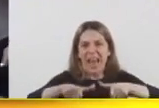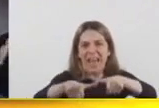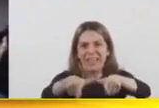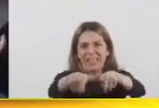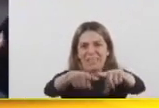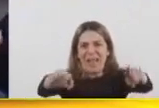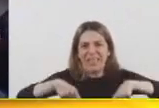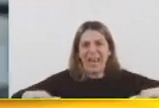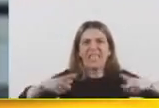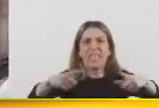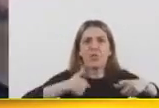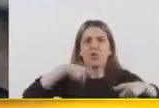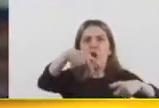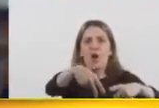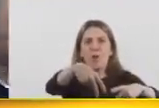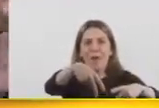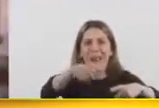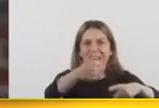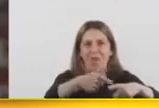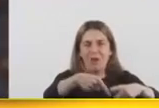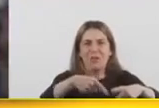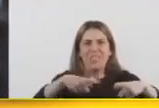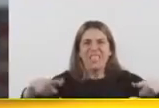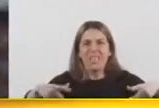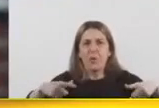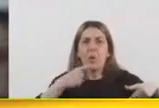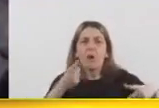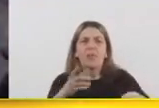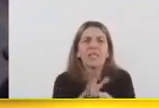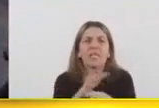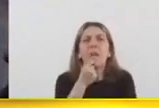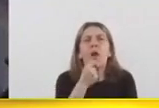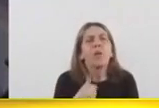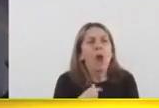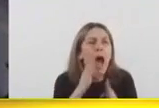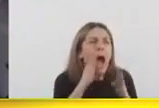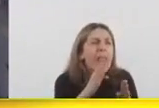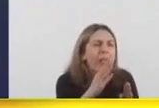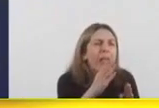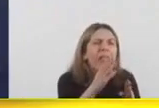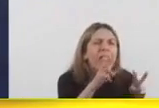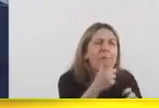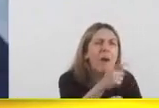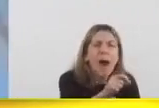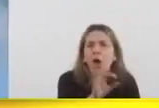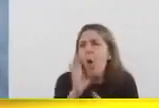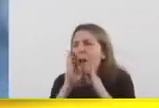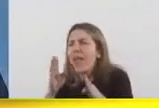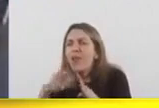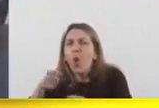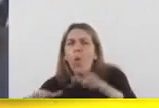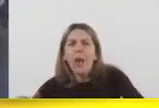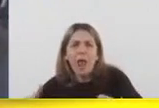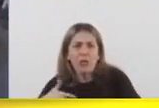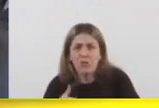en el círculo yo, cuando dije entre los bancos y los jubilados, yo elijo a los jubilados. Y la verdad es que nunca